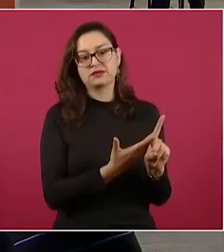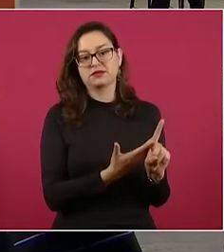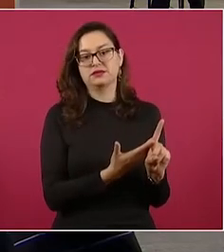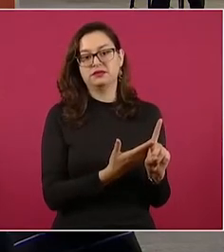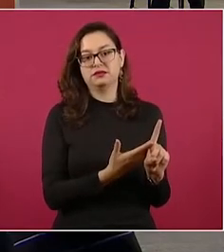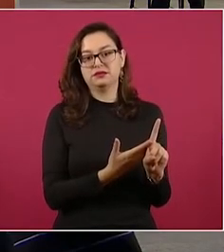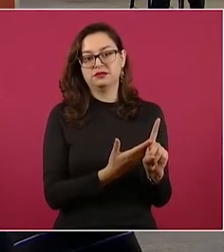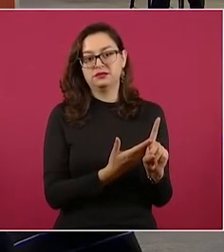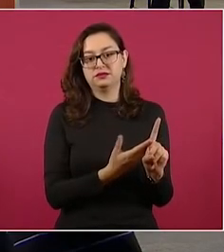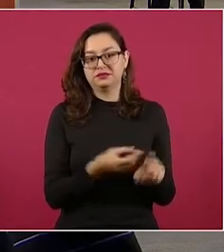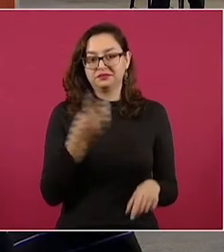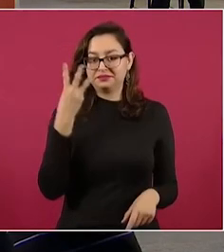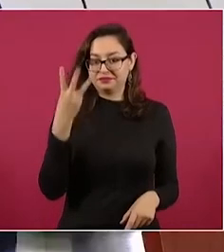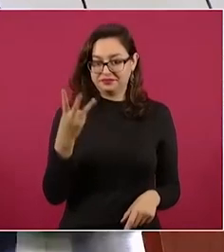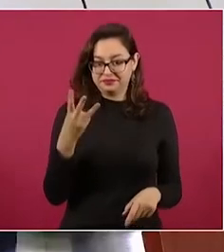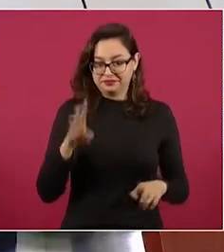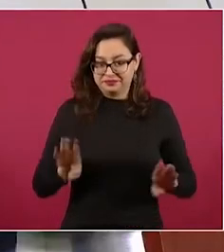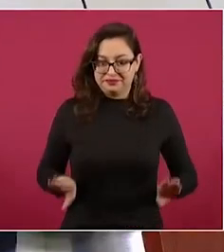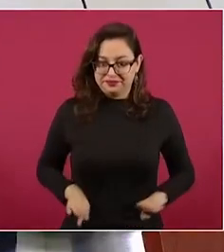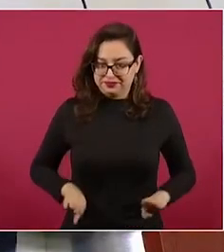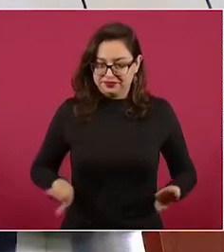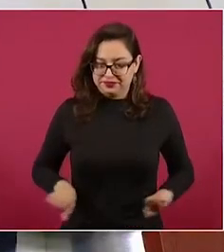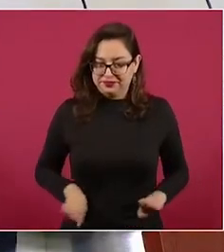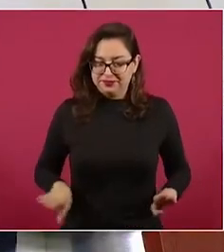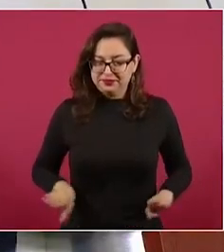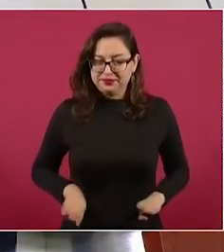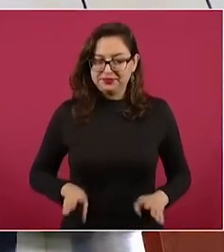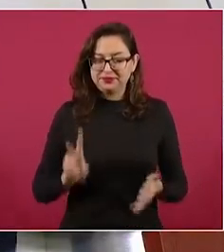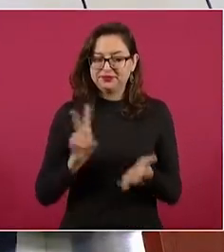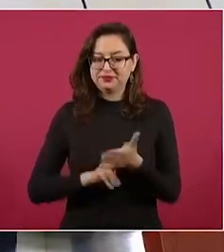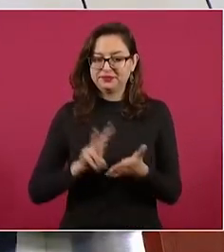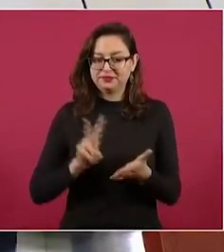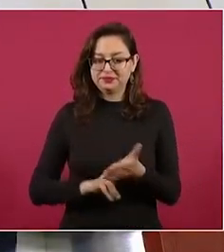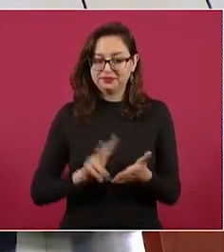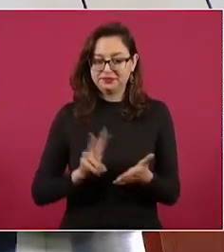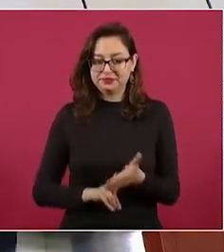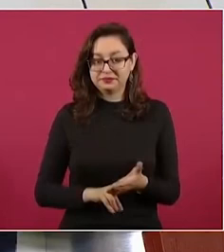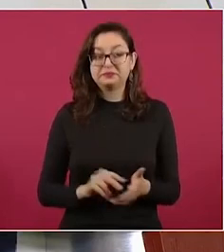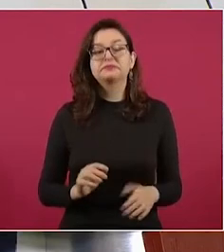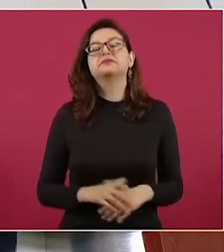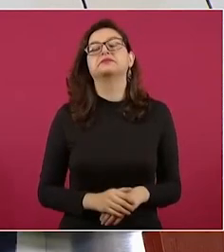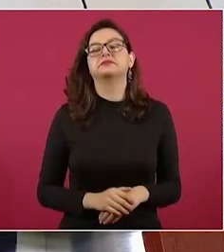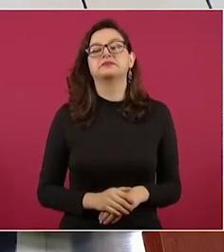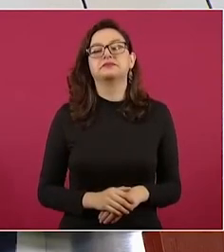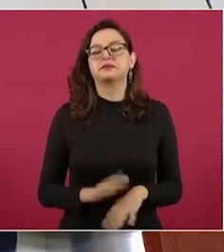Cualidad, tres, cuando menos,